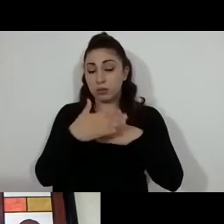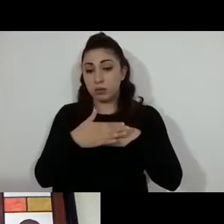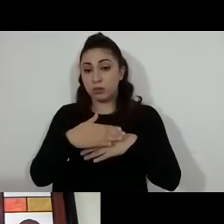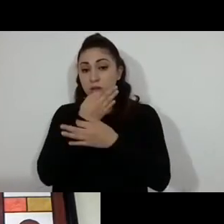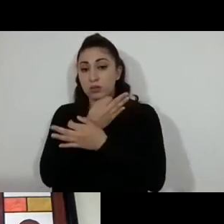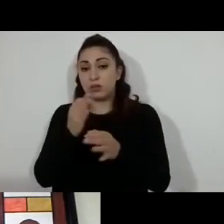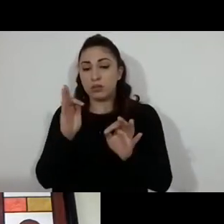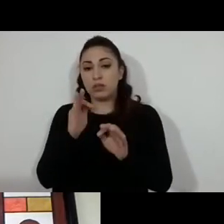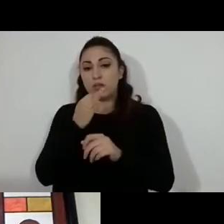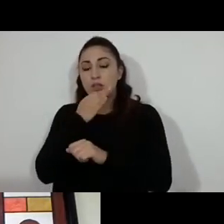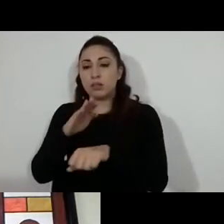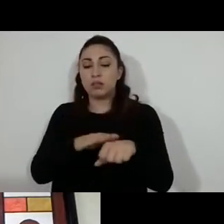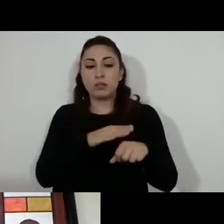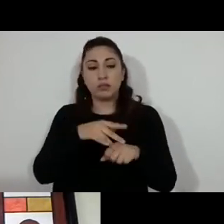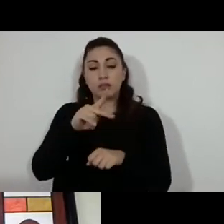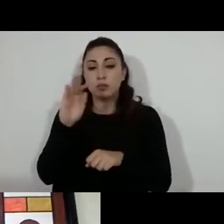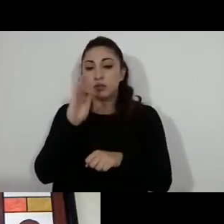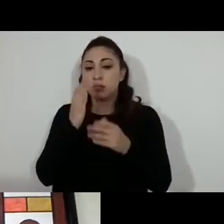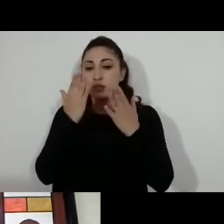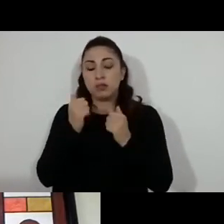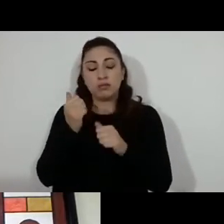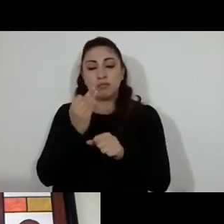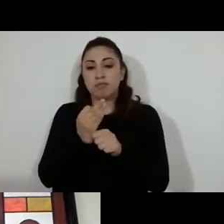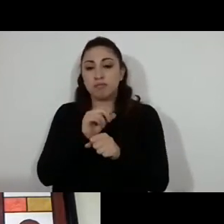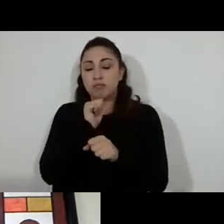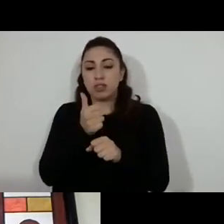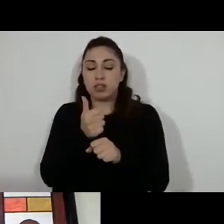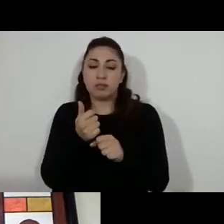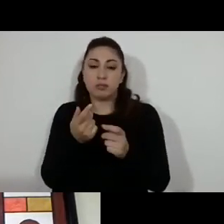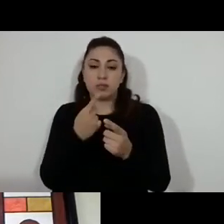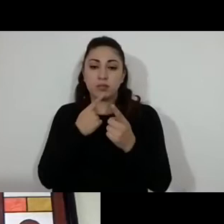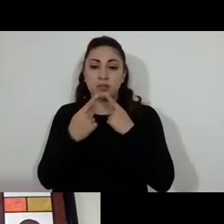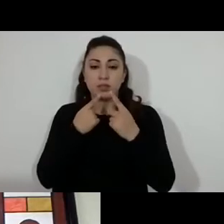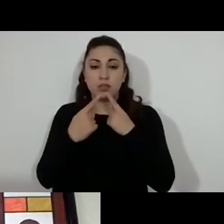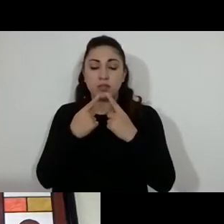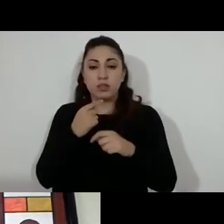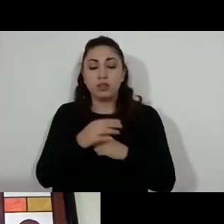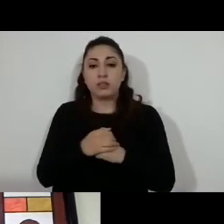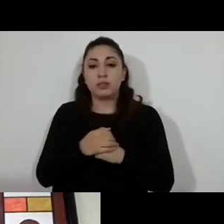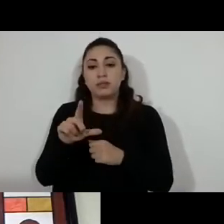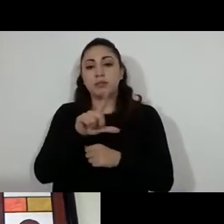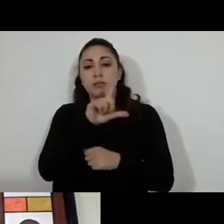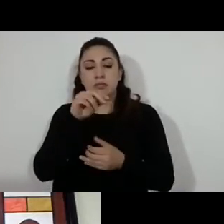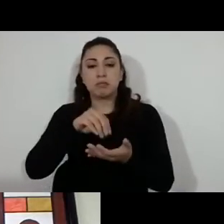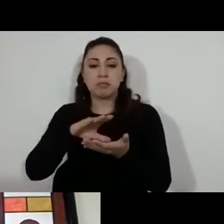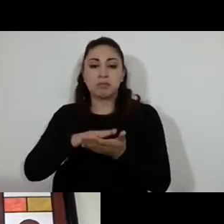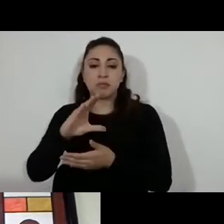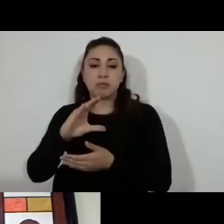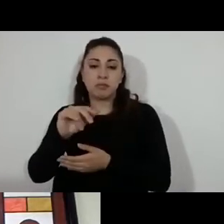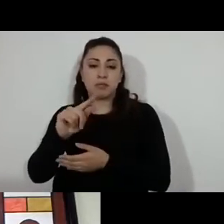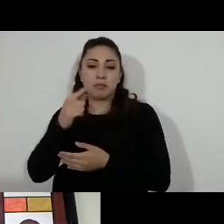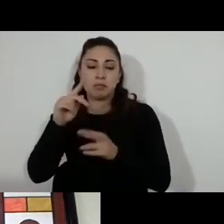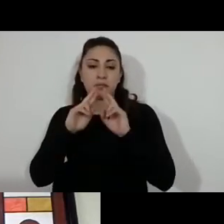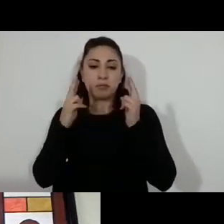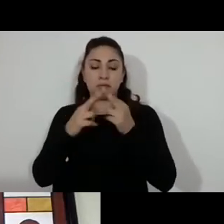no ser así, no habría ya materia. Y estaríamos sesionando para hacer un cierre ya de la comisión